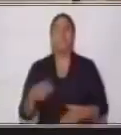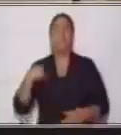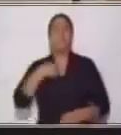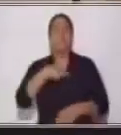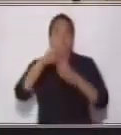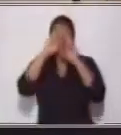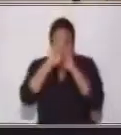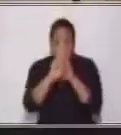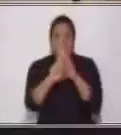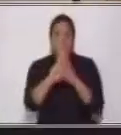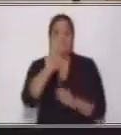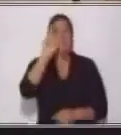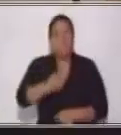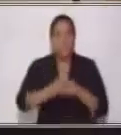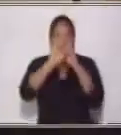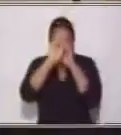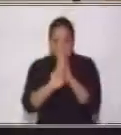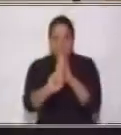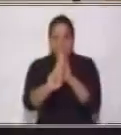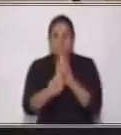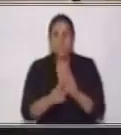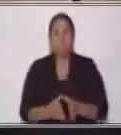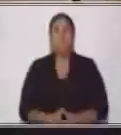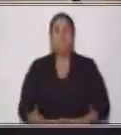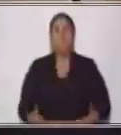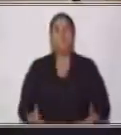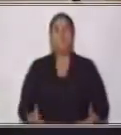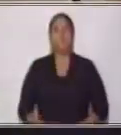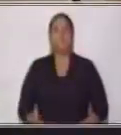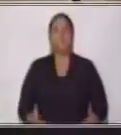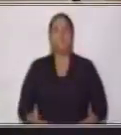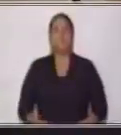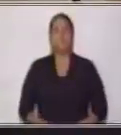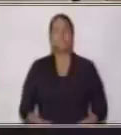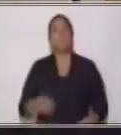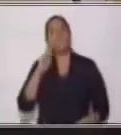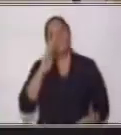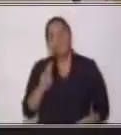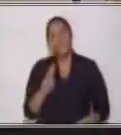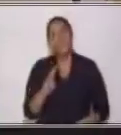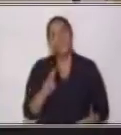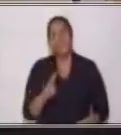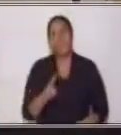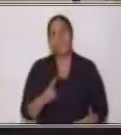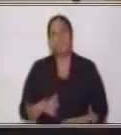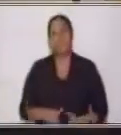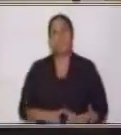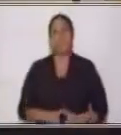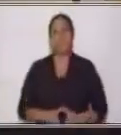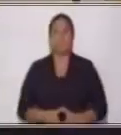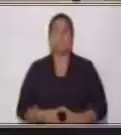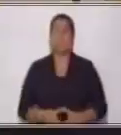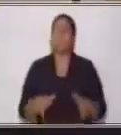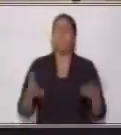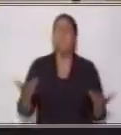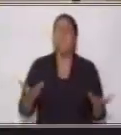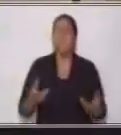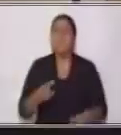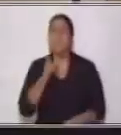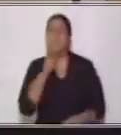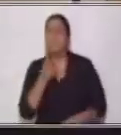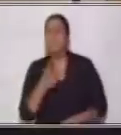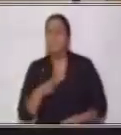respeto. ¿Verdad que sí? ¡Excelente! ¡Muy bien! Vamos a ver entonces. ¿A quién tenemos acá?